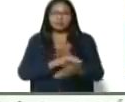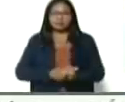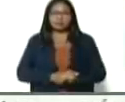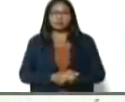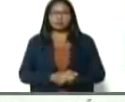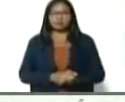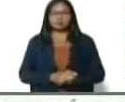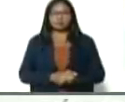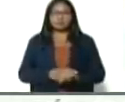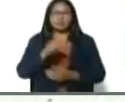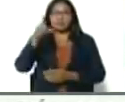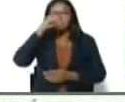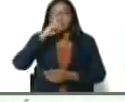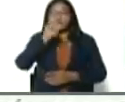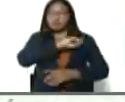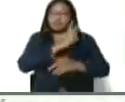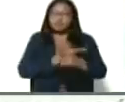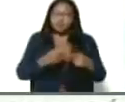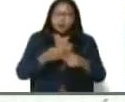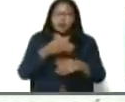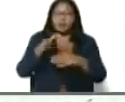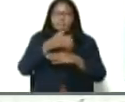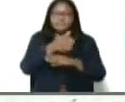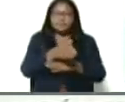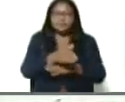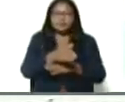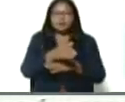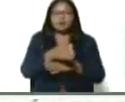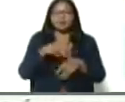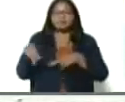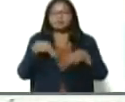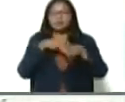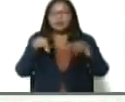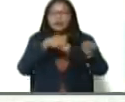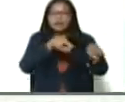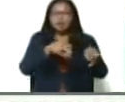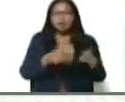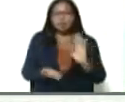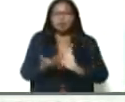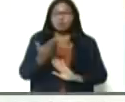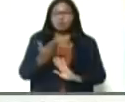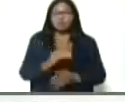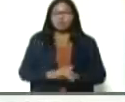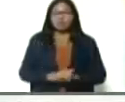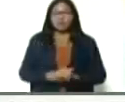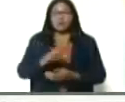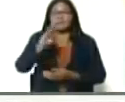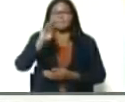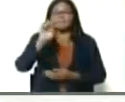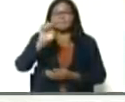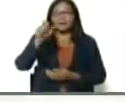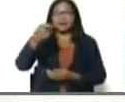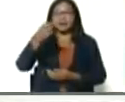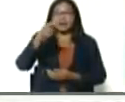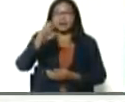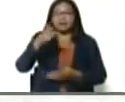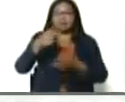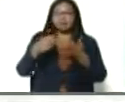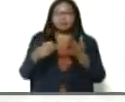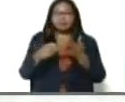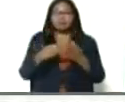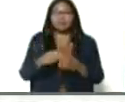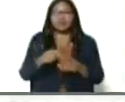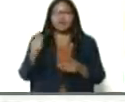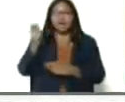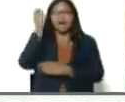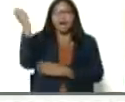este año, estamos fortaleciendo, la pesca fluvial, esta especie, es bagre, rayado, de apure,